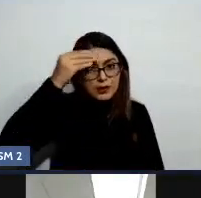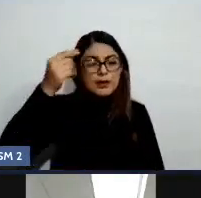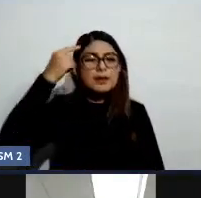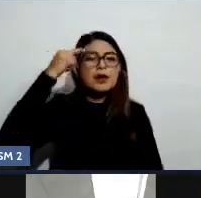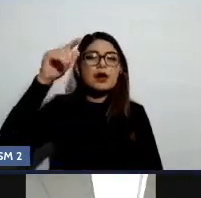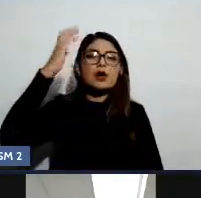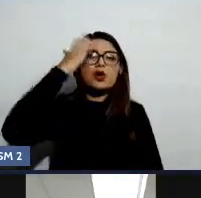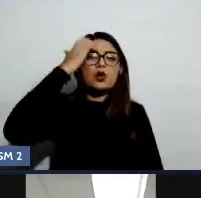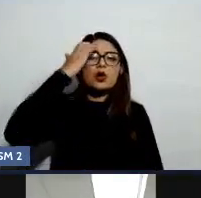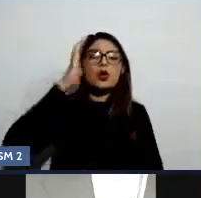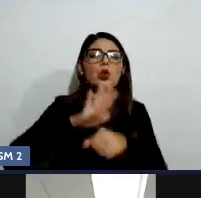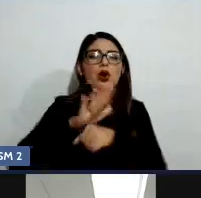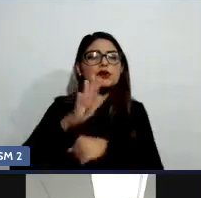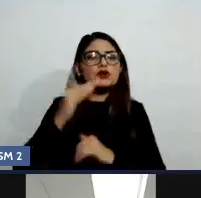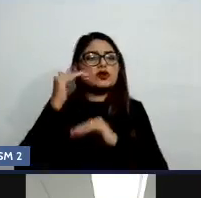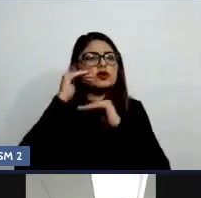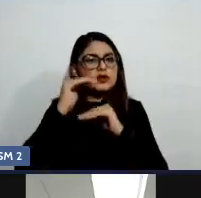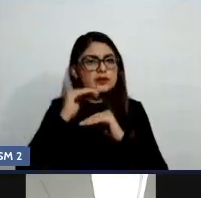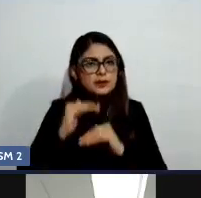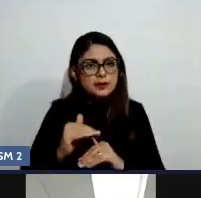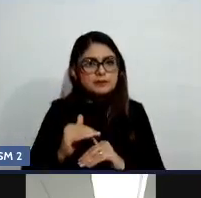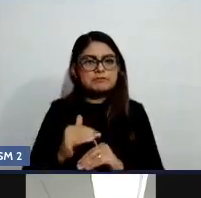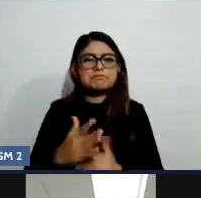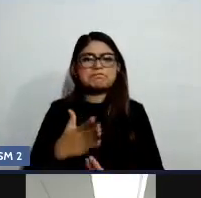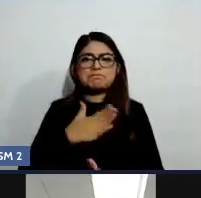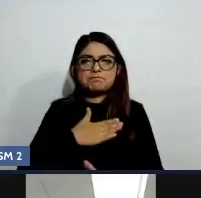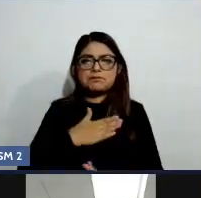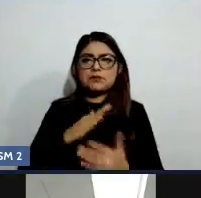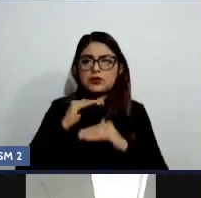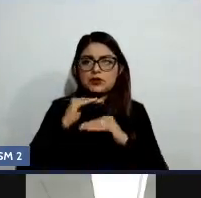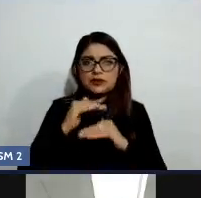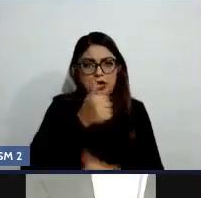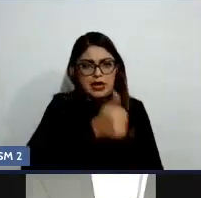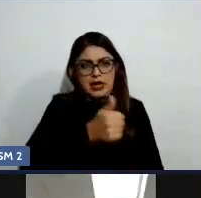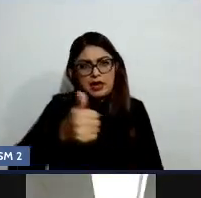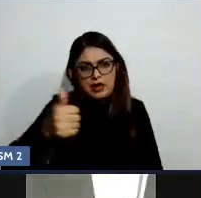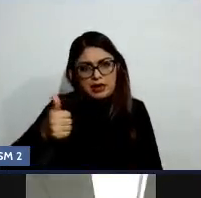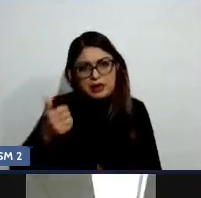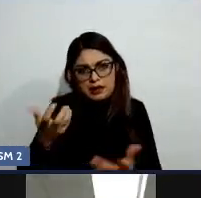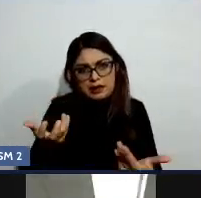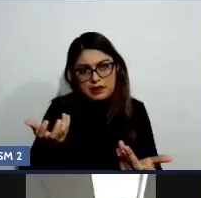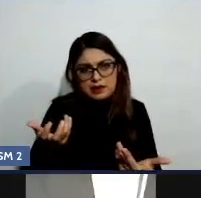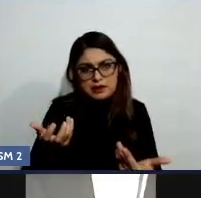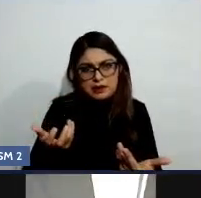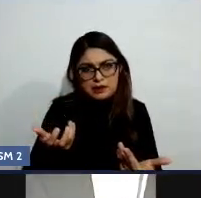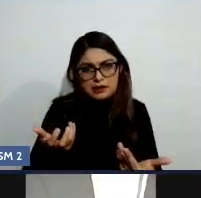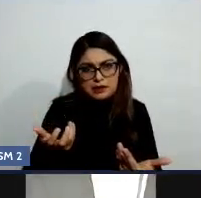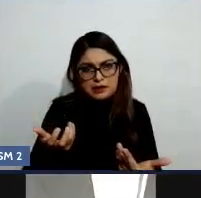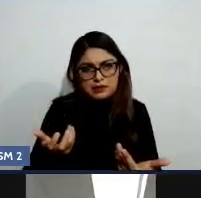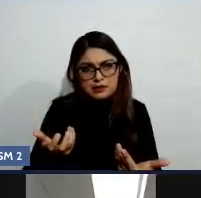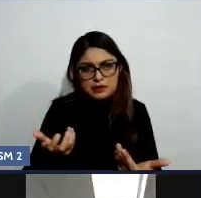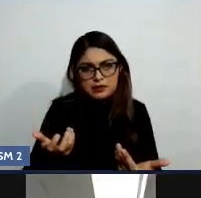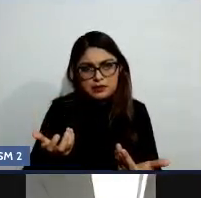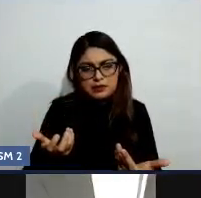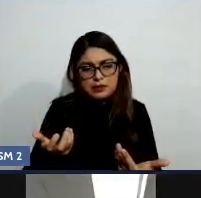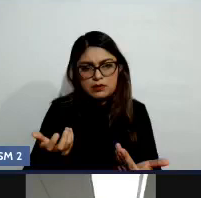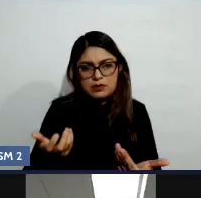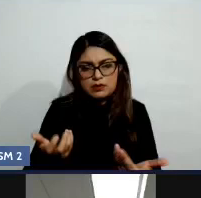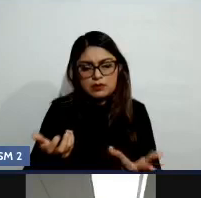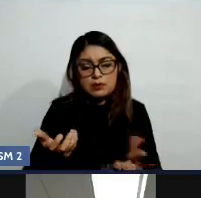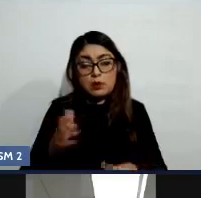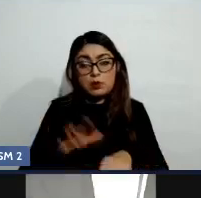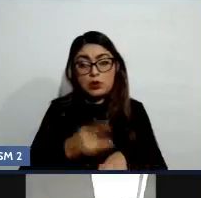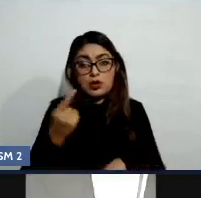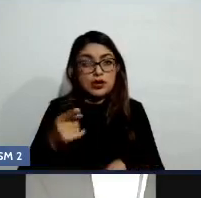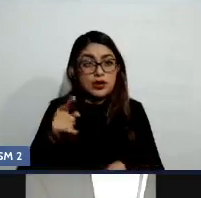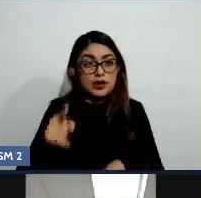que también mi límite es muy particular. Una es la sugerencia que podamos dar, pero a lo mejor yo con tos ya me